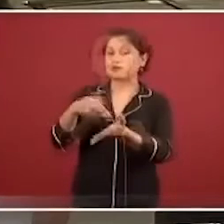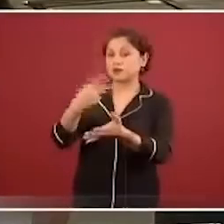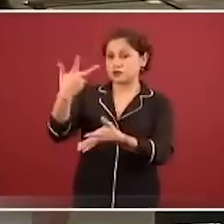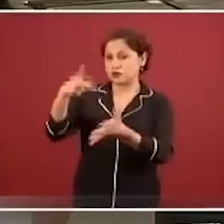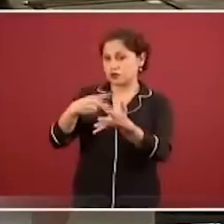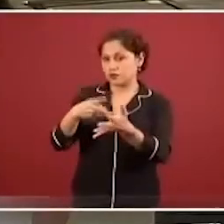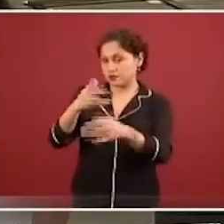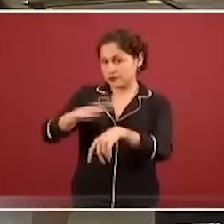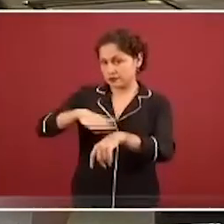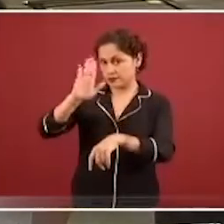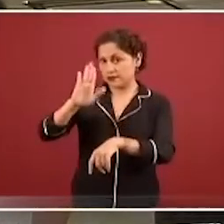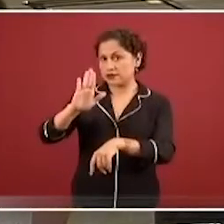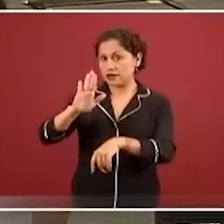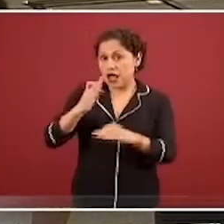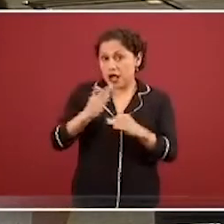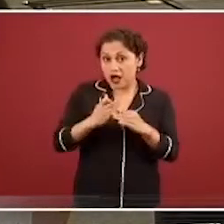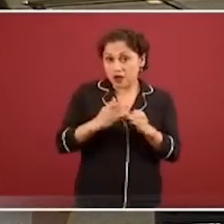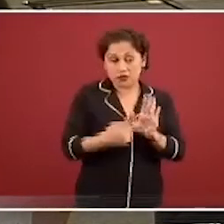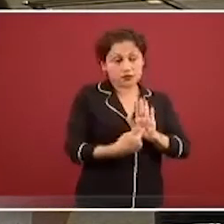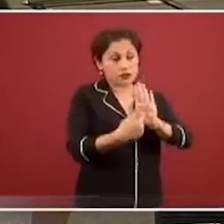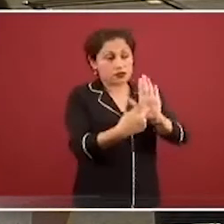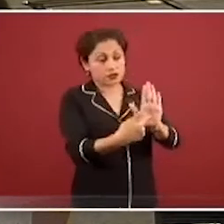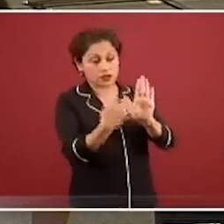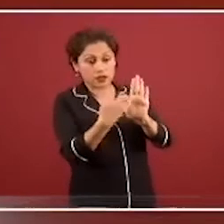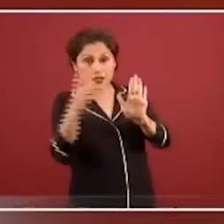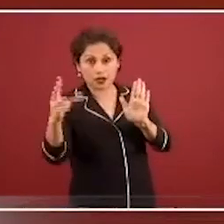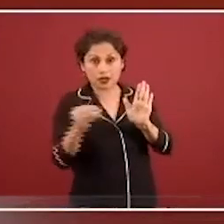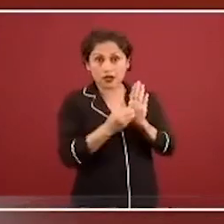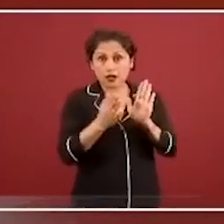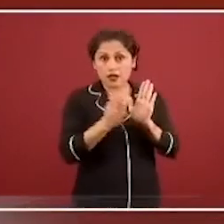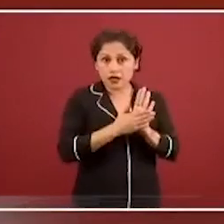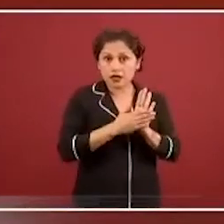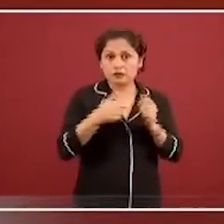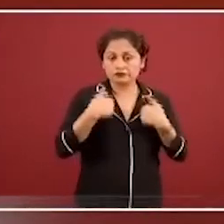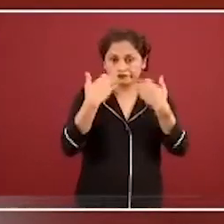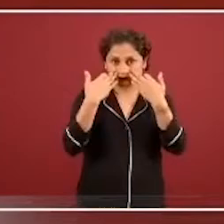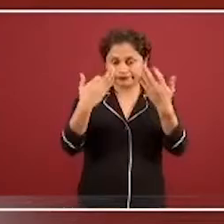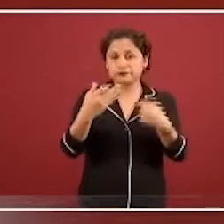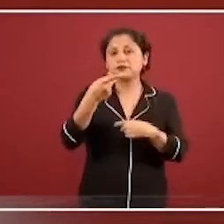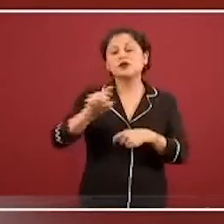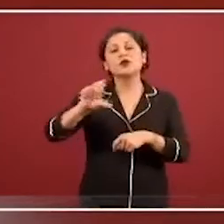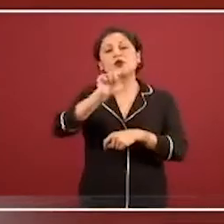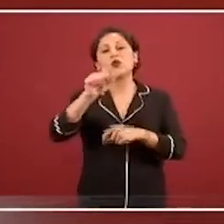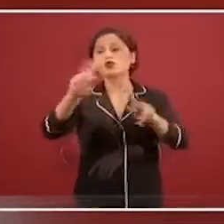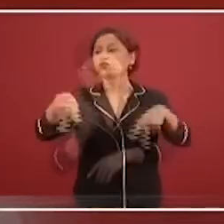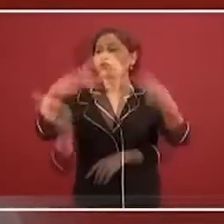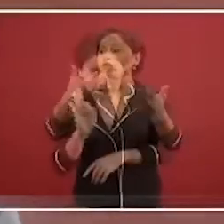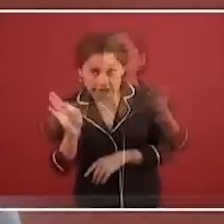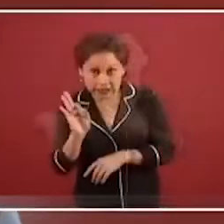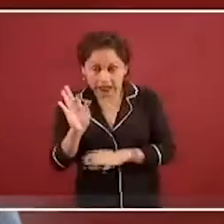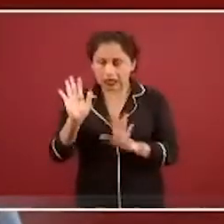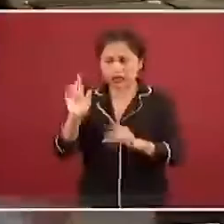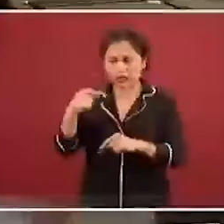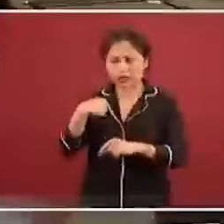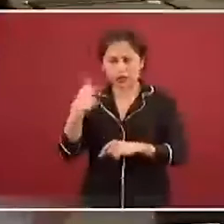Ocho veces de lo que se ve, la epidemia es ocho veces más grande, lo cual no cambia, no cambia las decisiones,